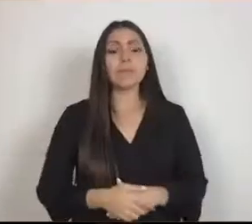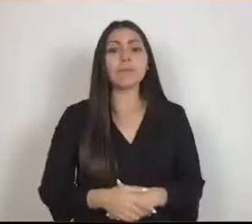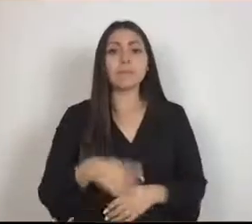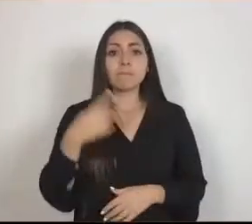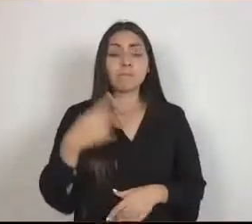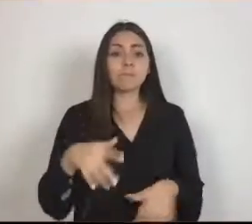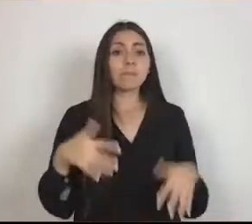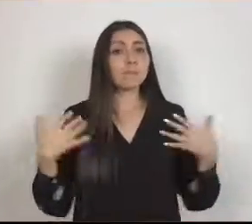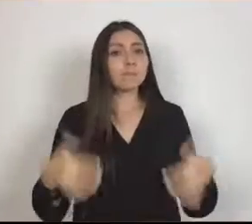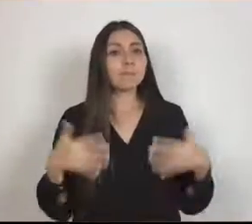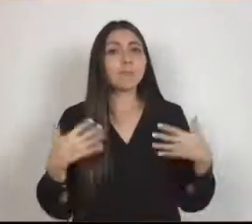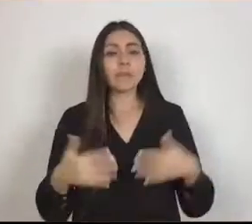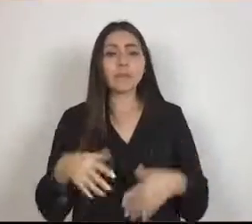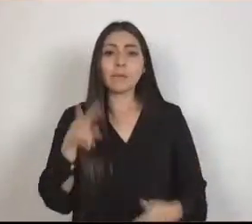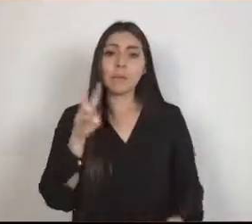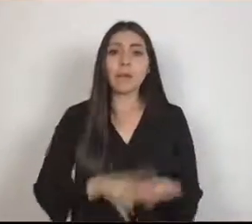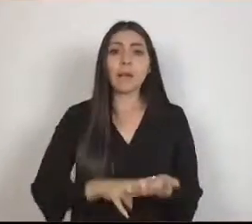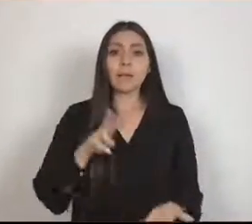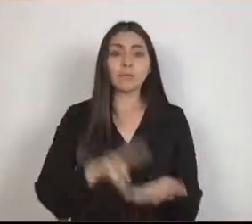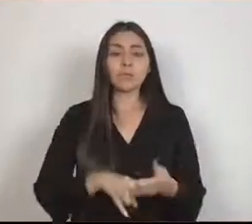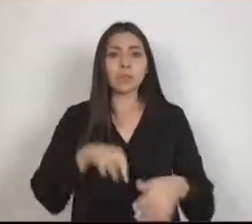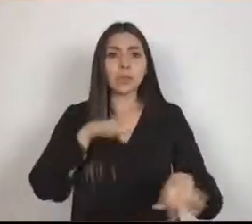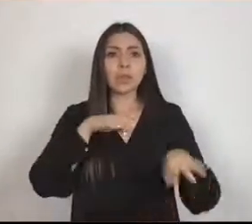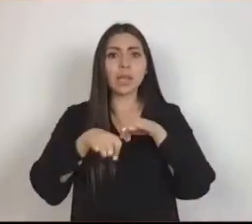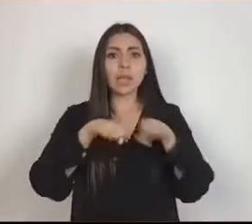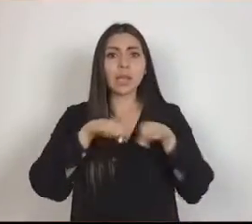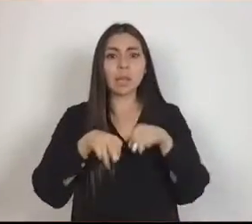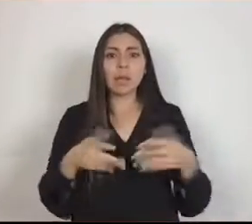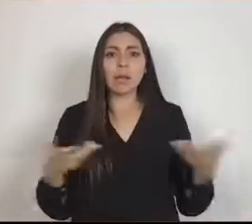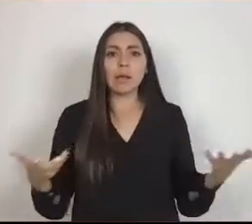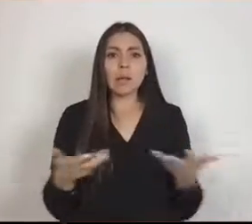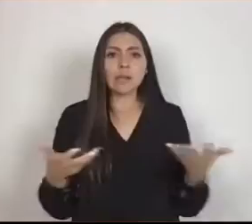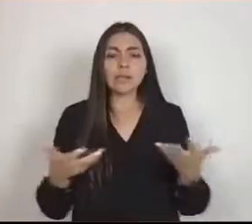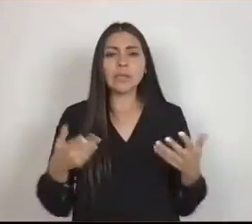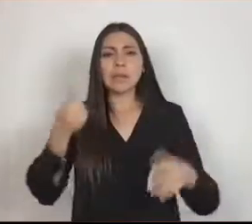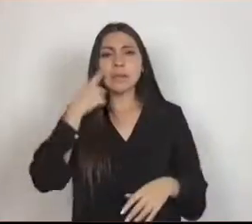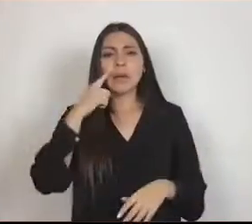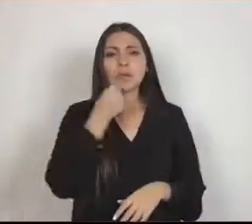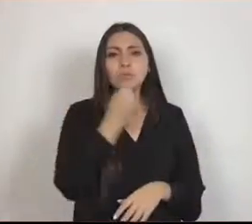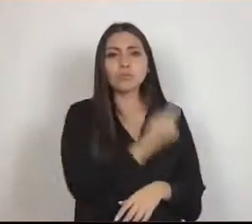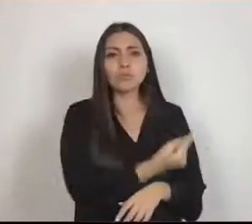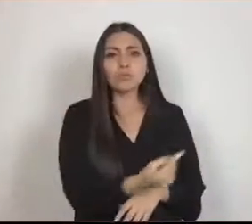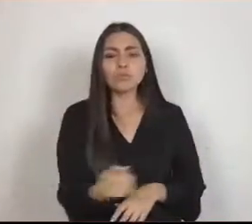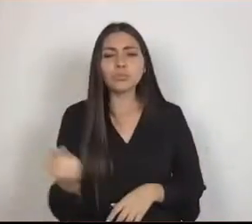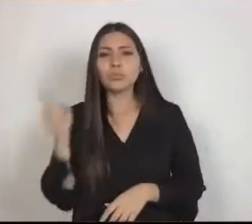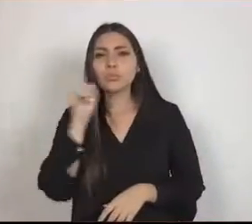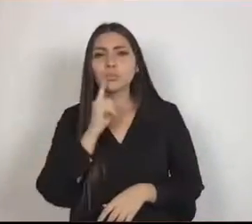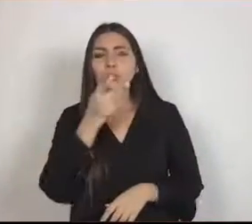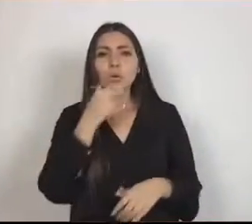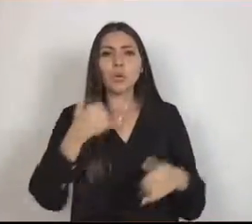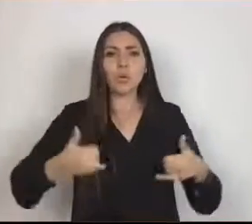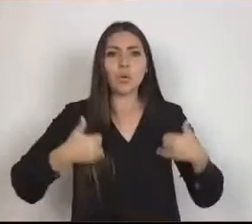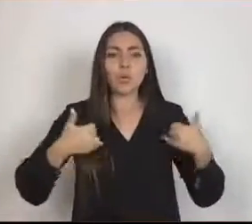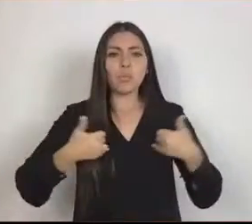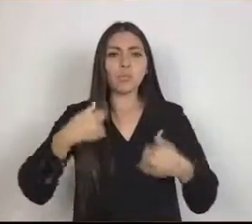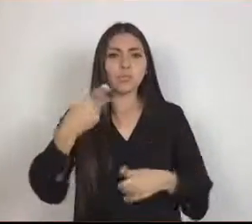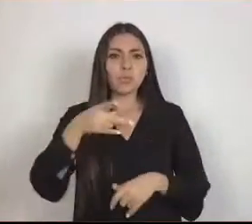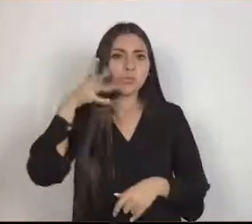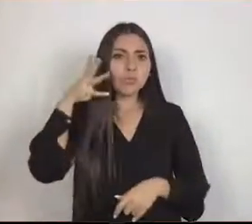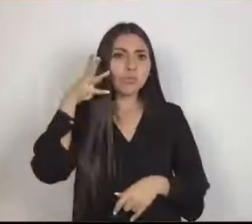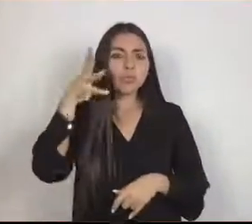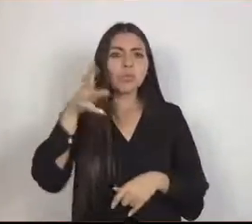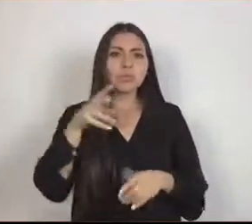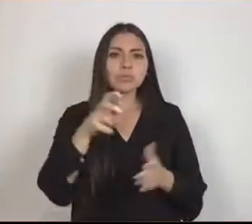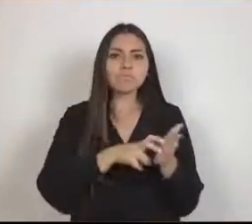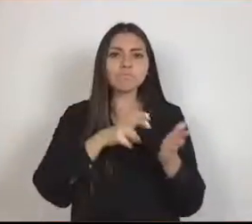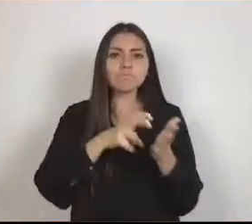que realizan en el futuro de nuestras niñas, niños, adolescentes y jóvenes. Porque gracias a